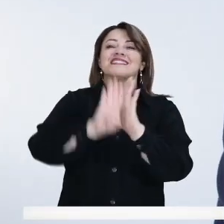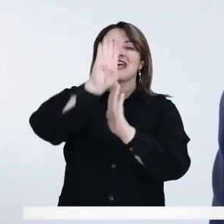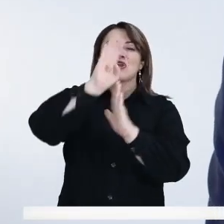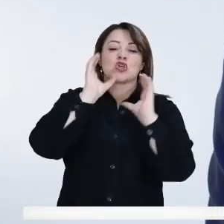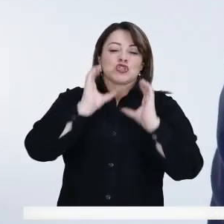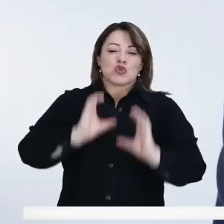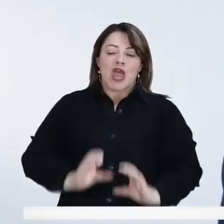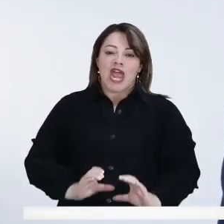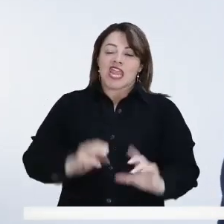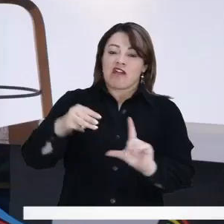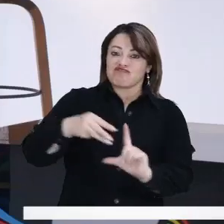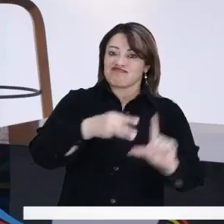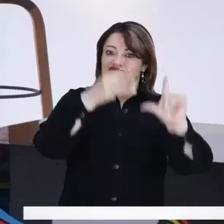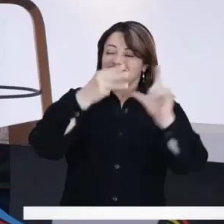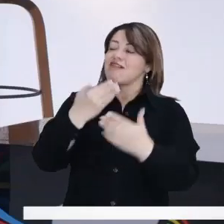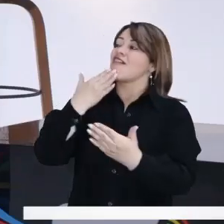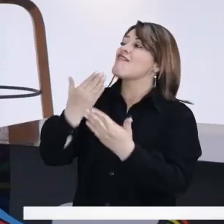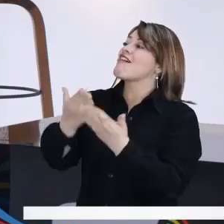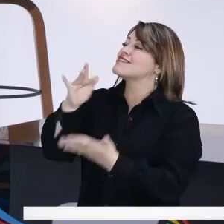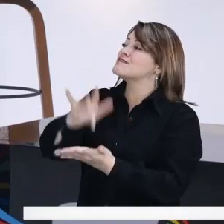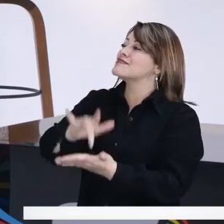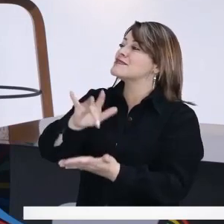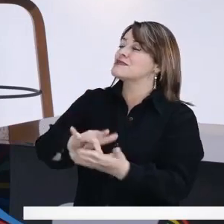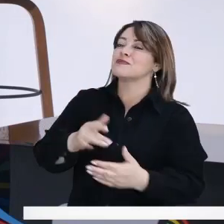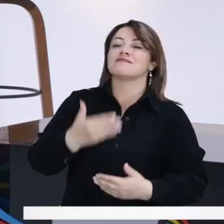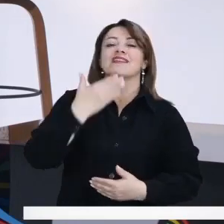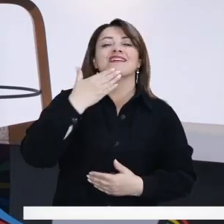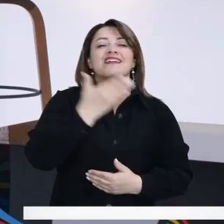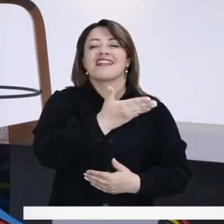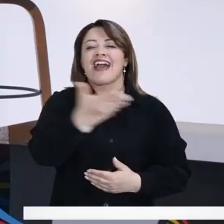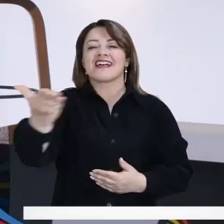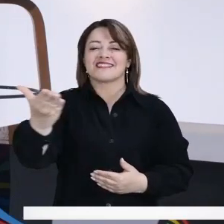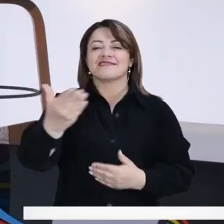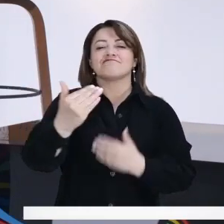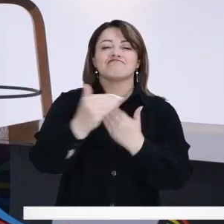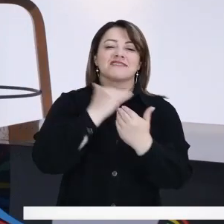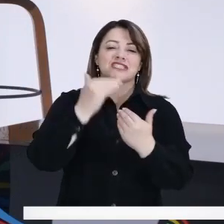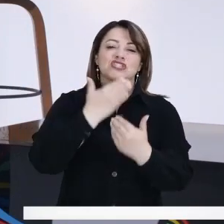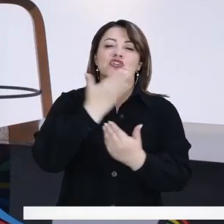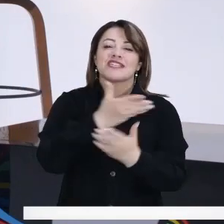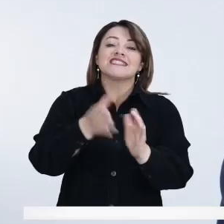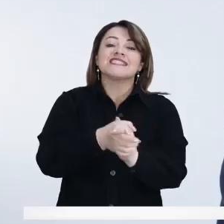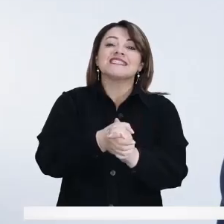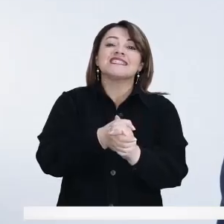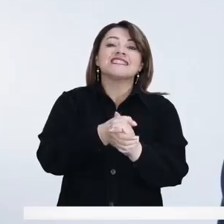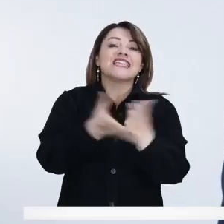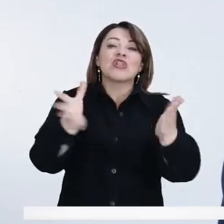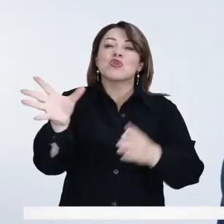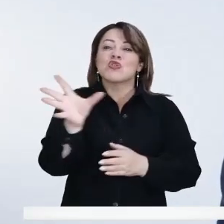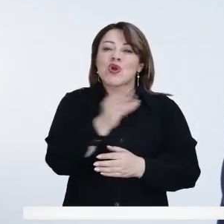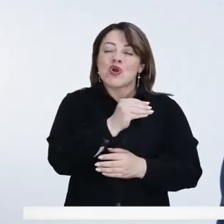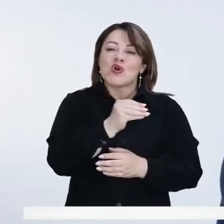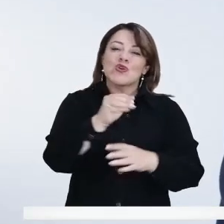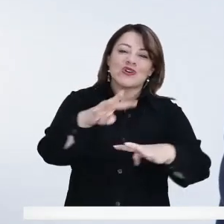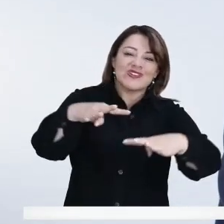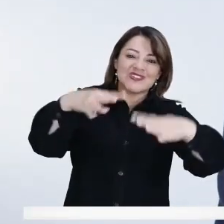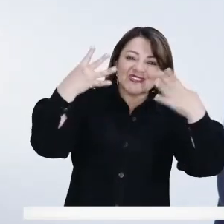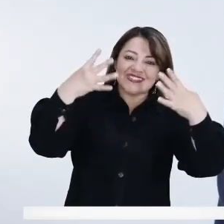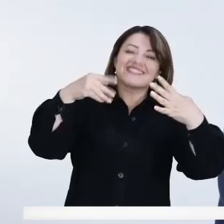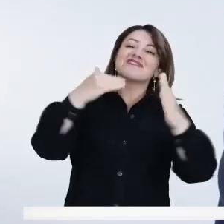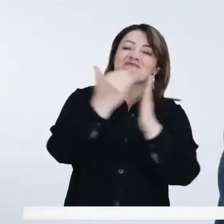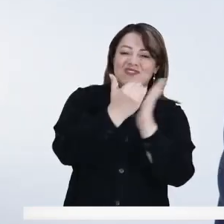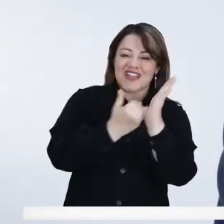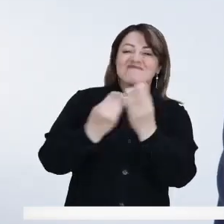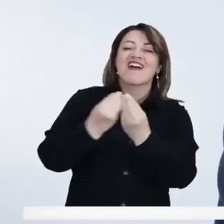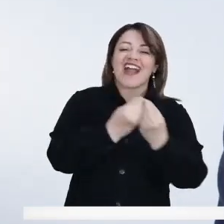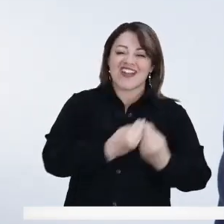Desarrollo y Ciudadanía. Concejala, gracias también por aceptar la invitación. Muchísimas gracias, Sabina. Un saludo para todos quienes nos ven